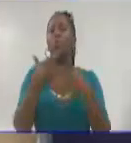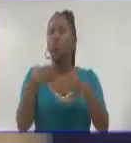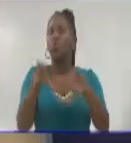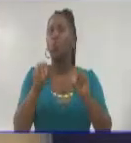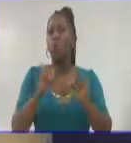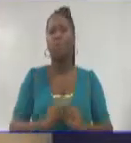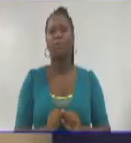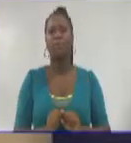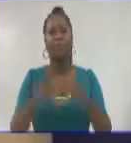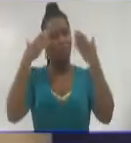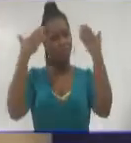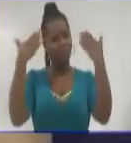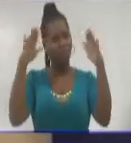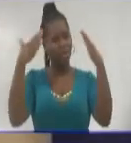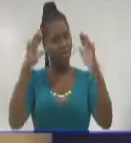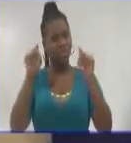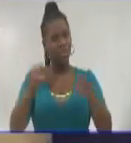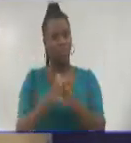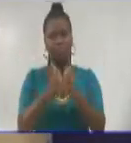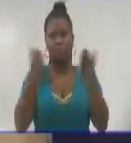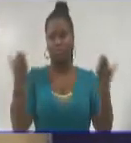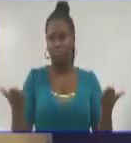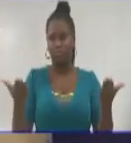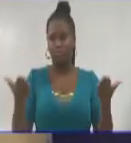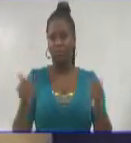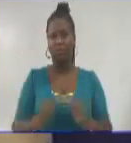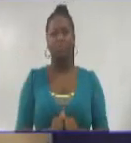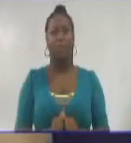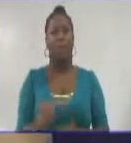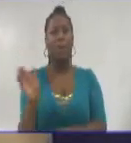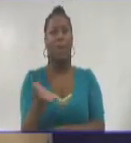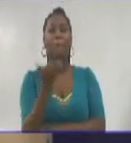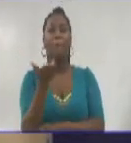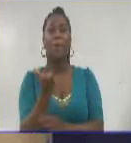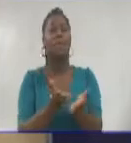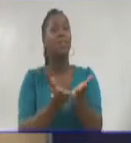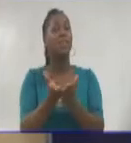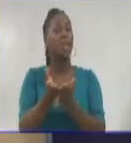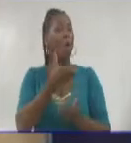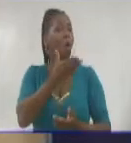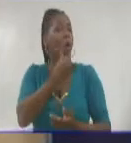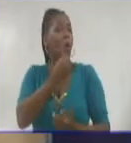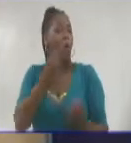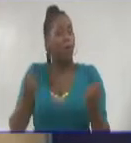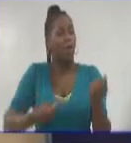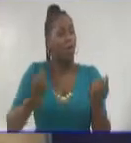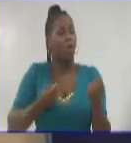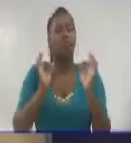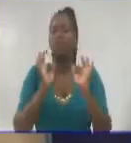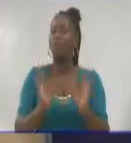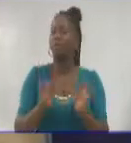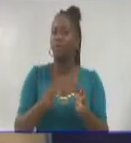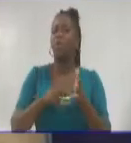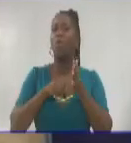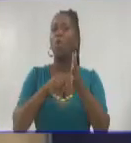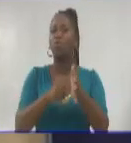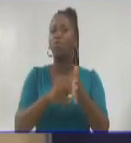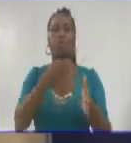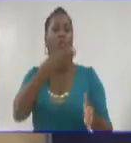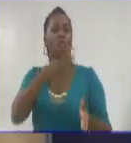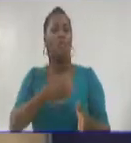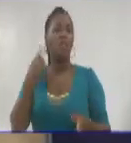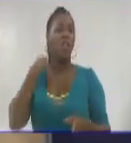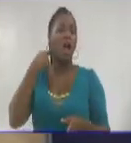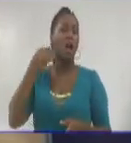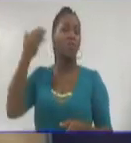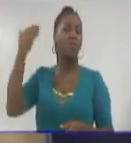saludamos a este diario de la juventud cubana. Y les pidió que continuaran jóvenes y rebeldes como los exhortó Fidel en la